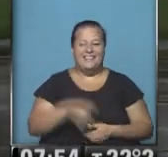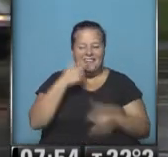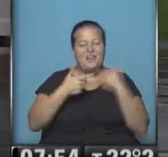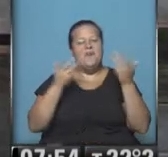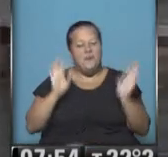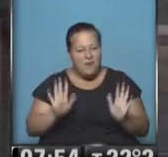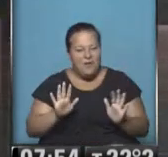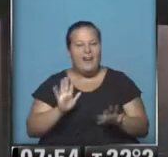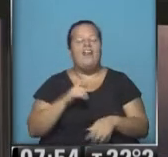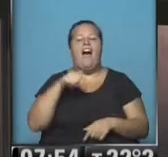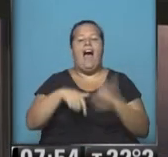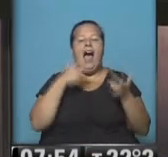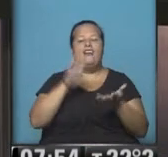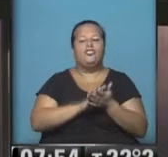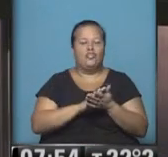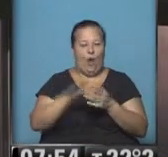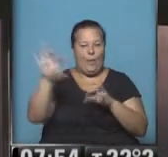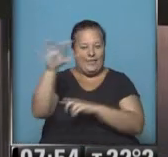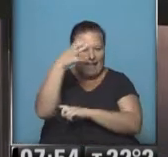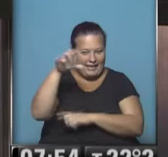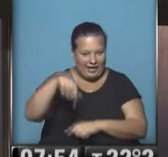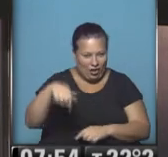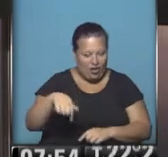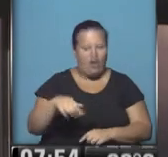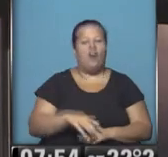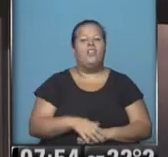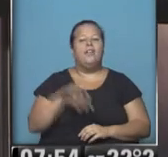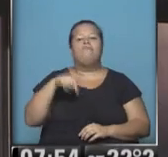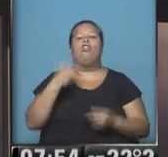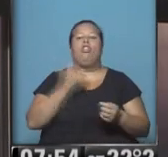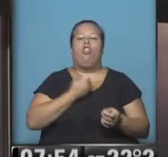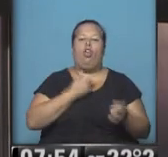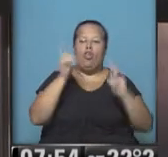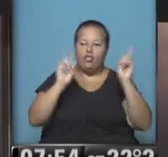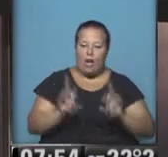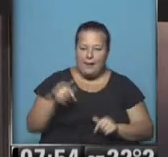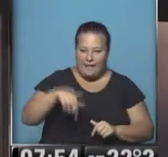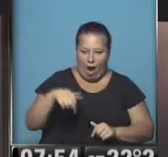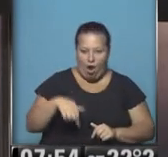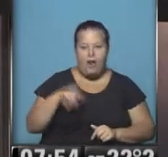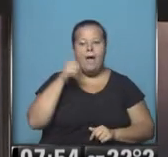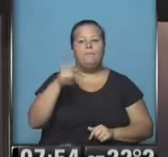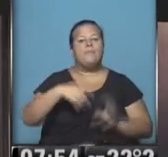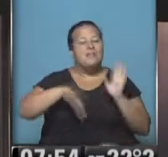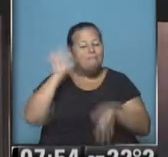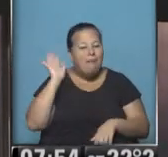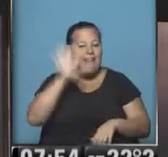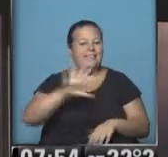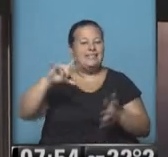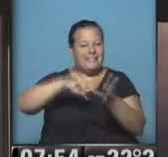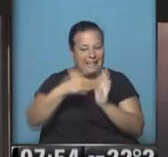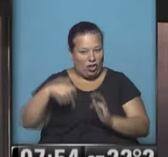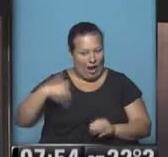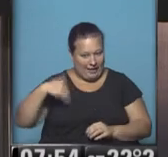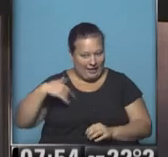Bueno, vamos a hablar de las imágenes satelitales del día de hoy, donde se encuentran las tormentas en estos momentos, especialmente en la zona central de